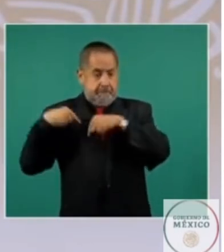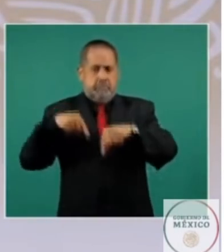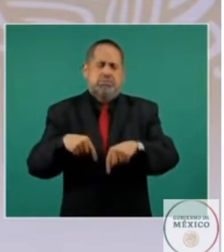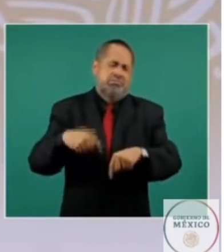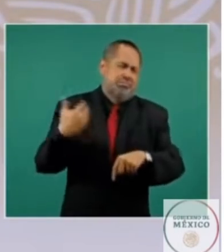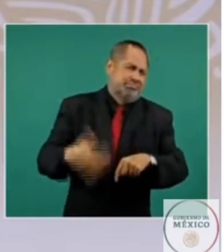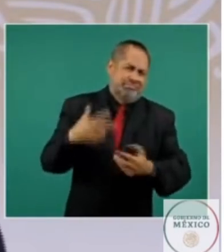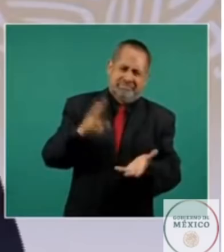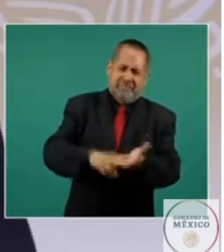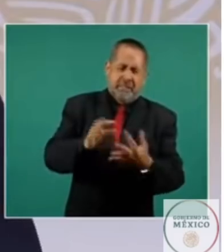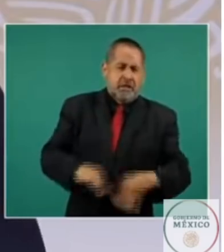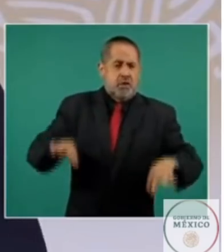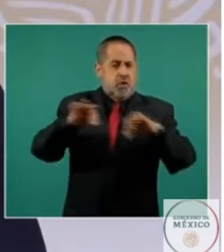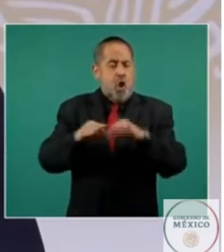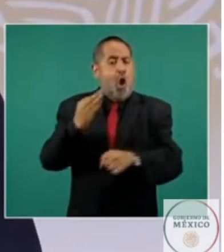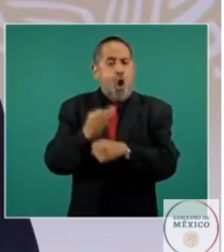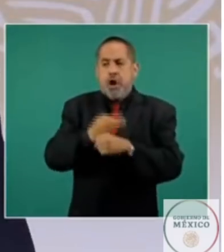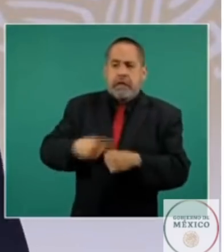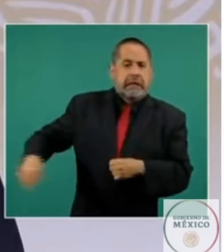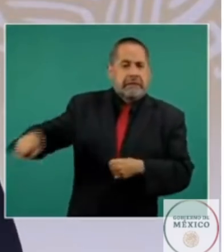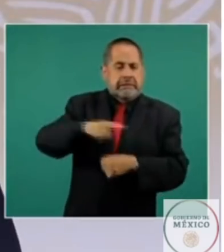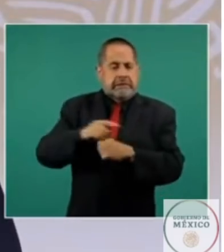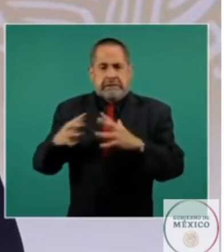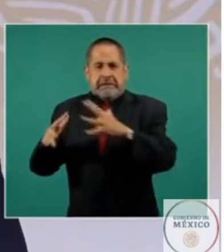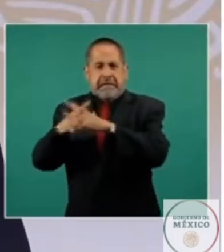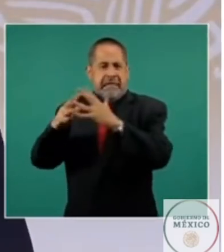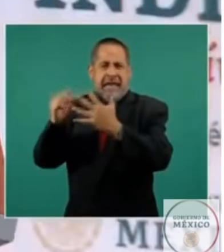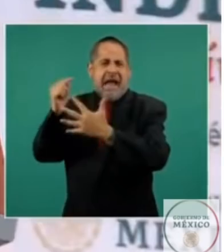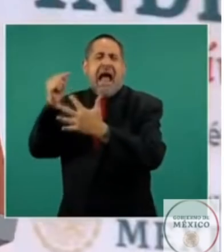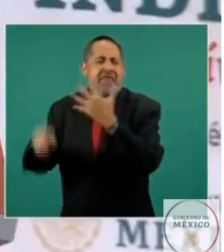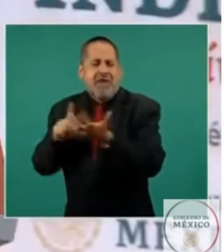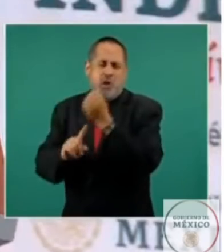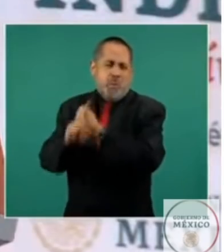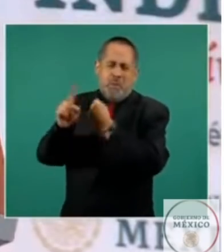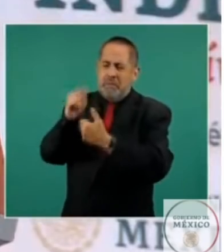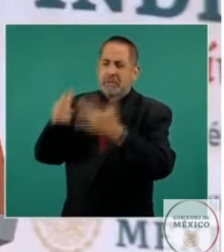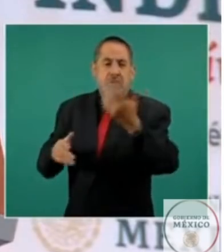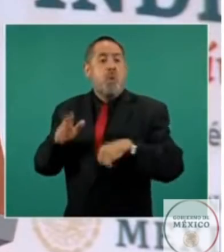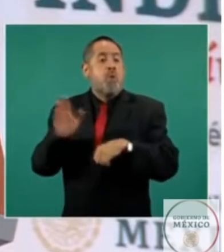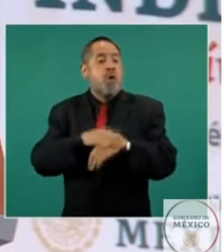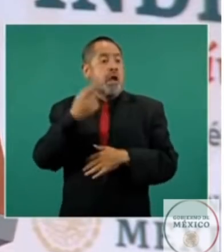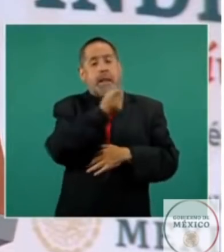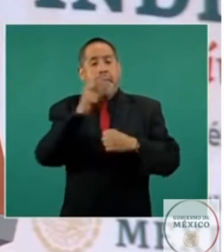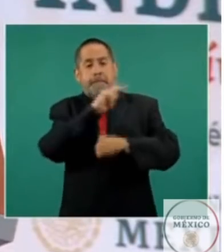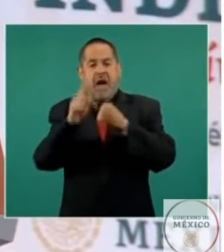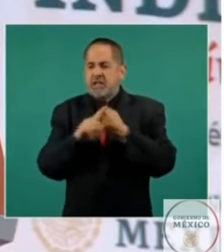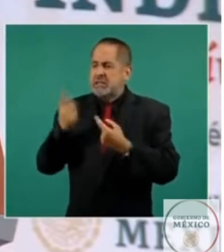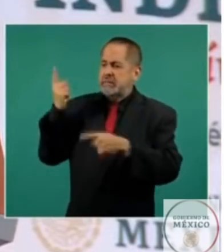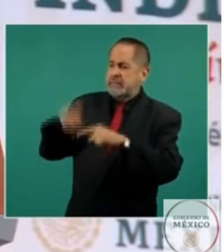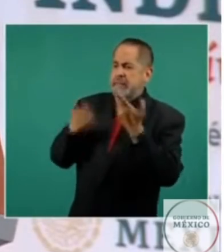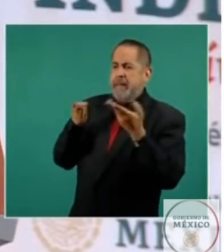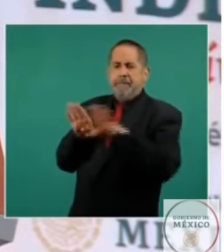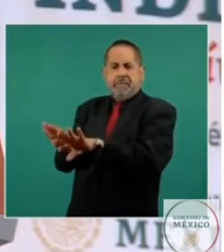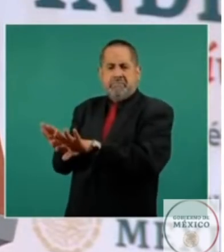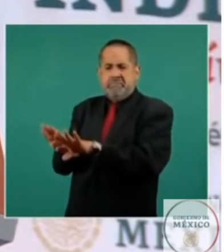mayor en momentos en que sufrimos los embates de una guerra multidimensional con un bloqueo criminal recrudecido oportunistamente